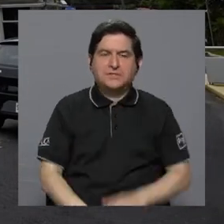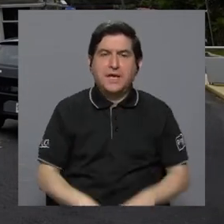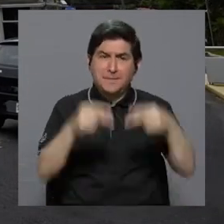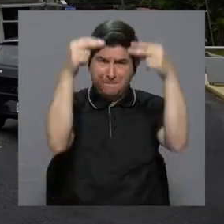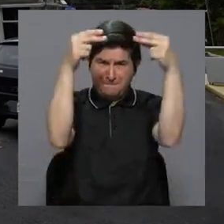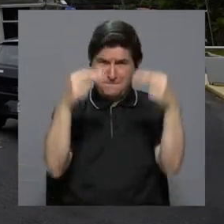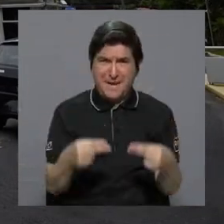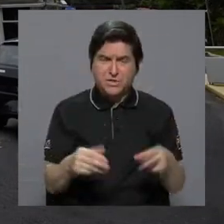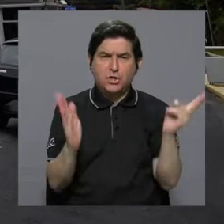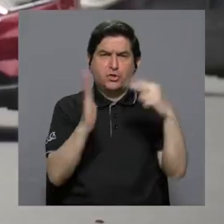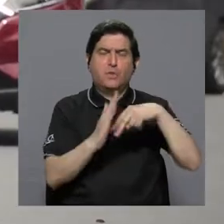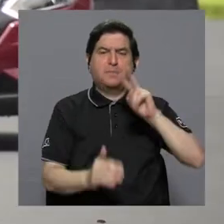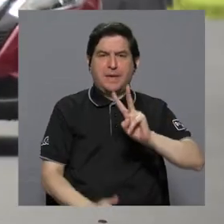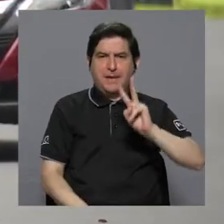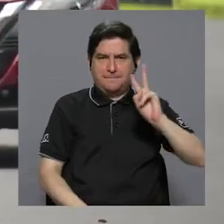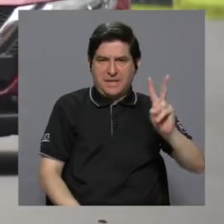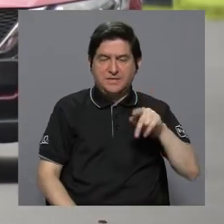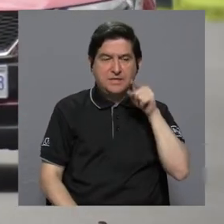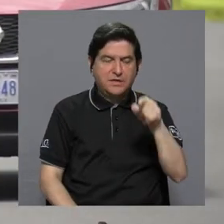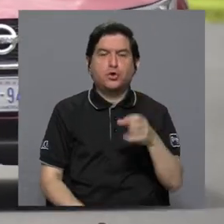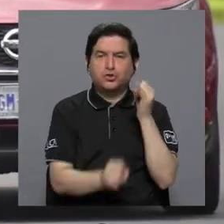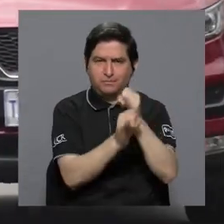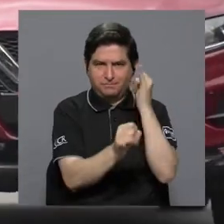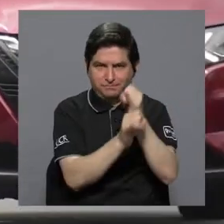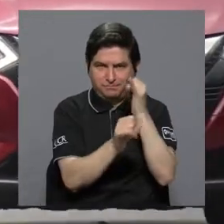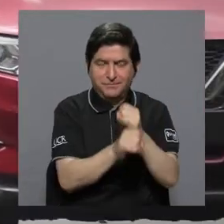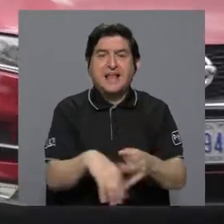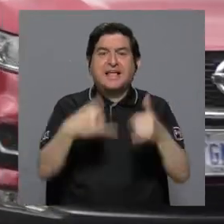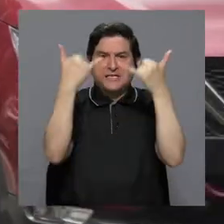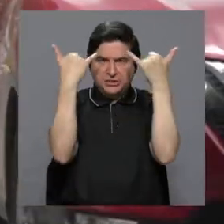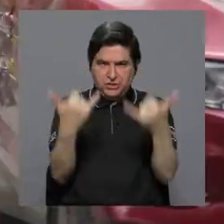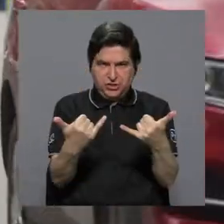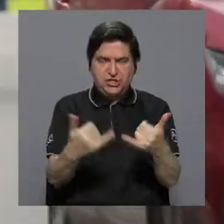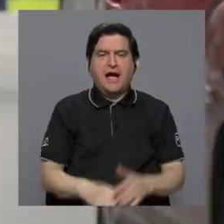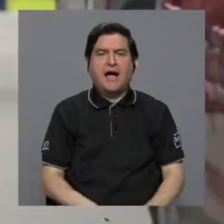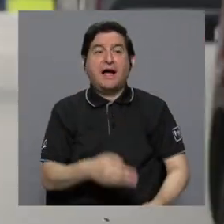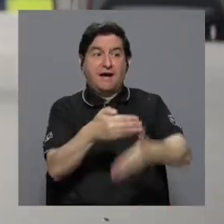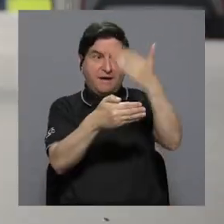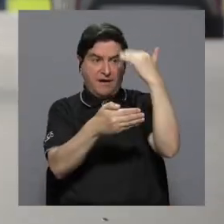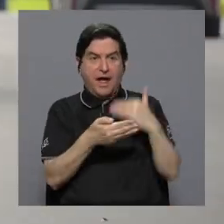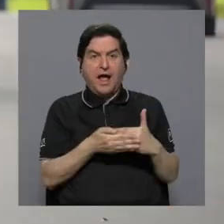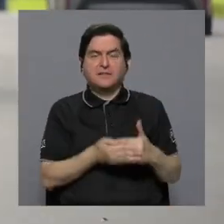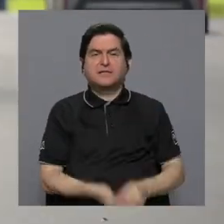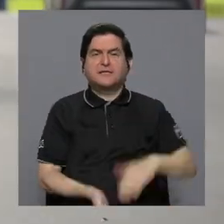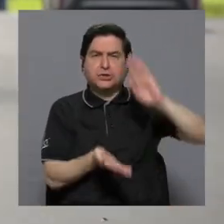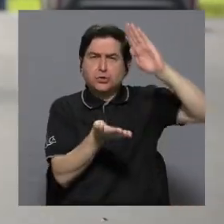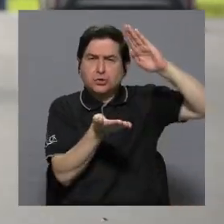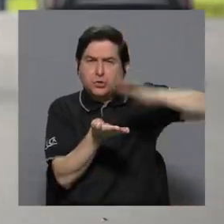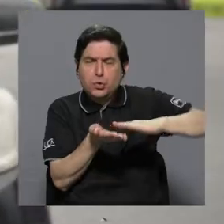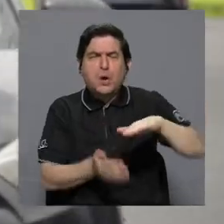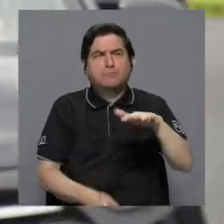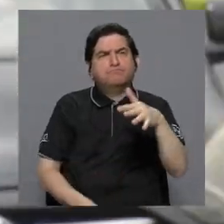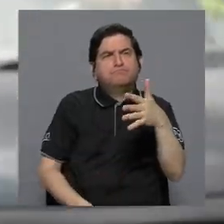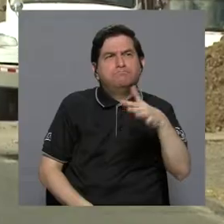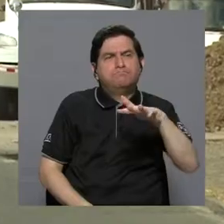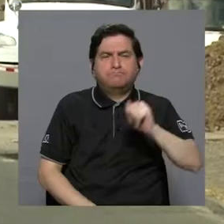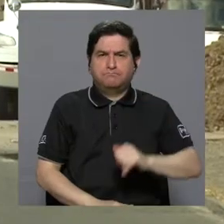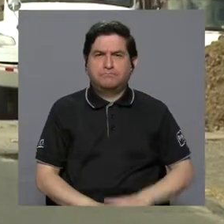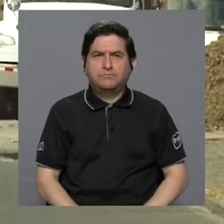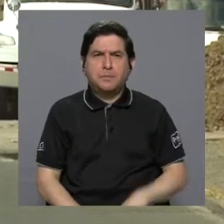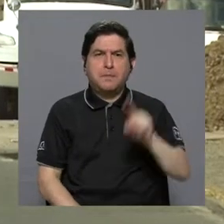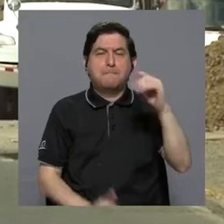presupuesto de 2022 de esta entidad ya fue sujeto anteriormente a un rebajo de aproximadamente